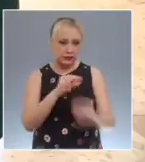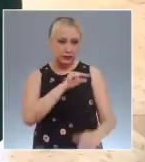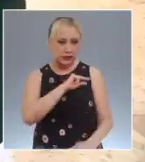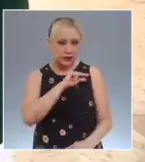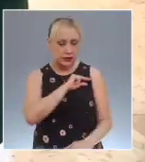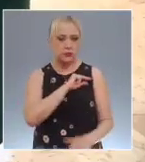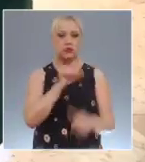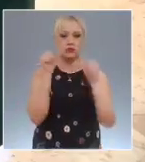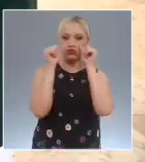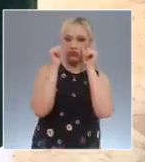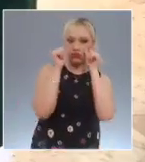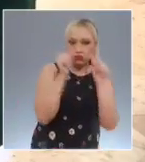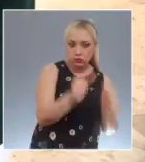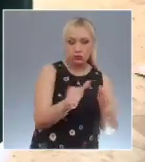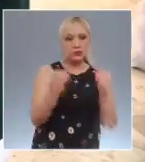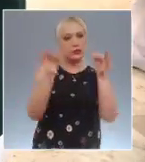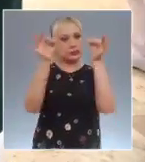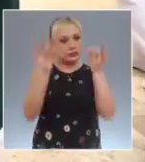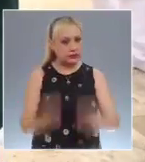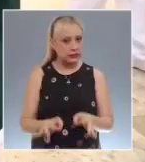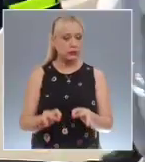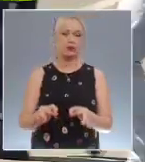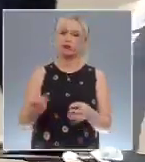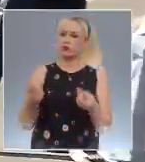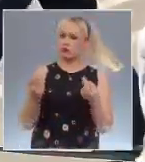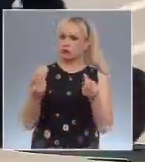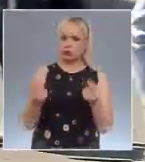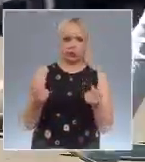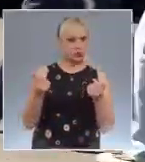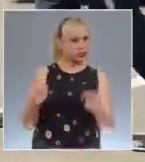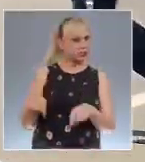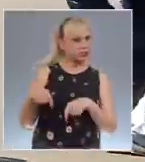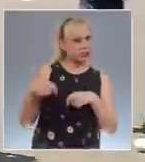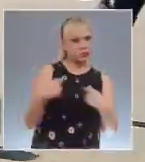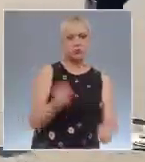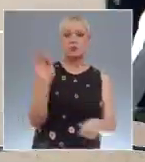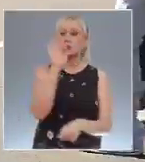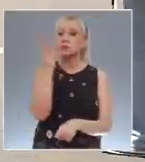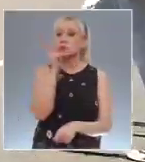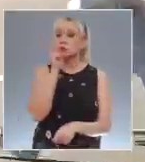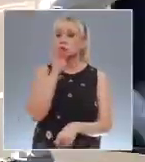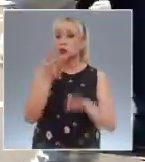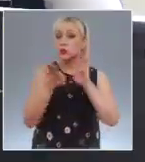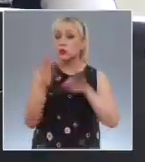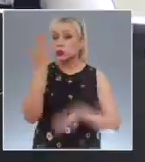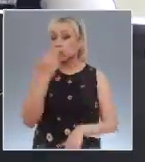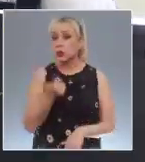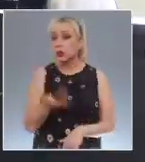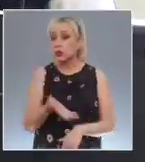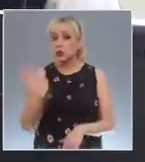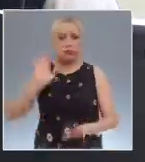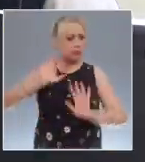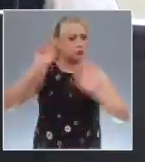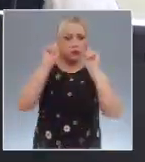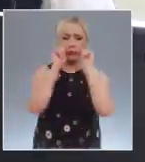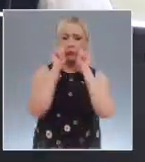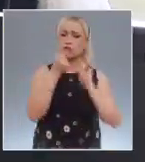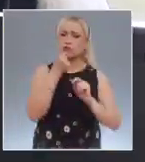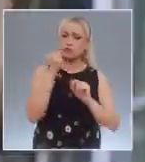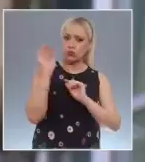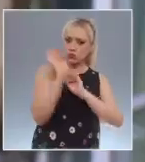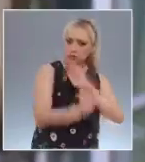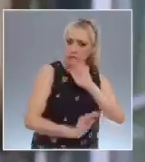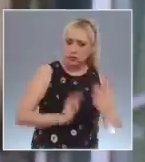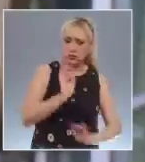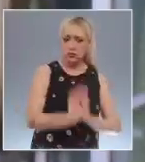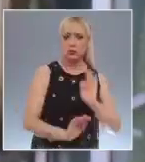médica de forma subrogada. Además, designar, supervisar y vigilar al personal médico capacitado que